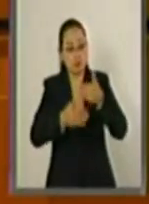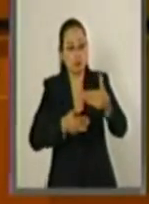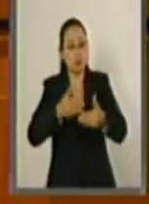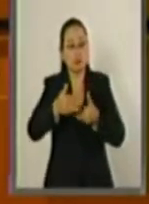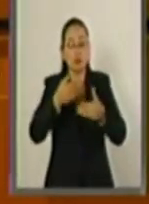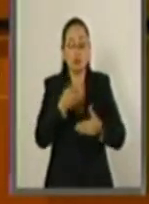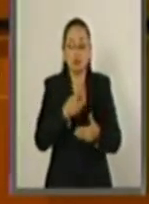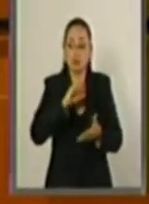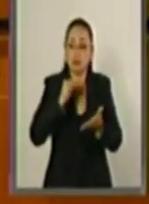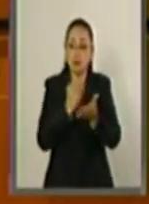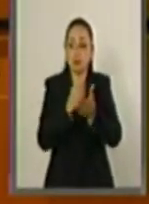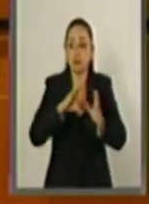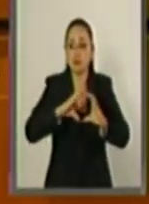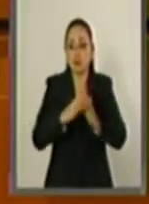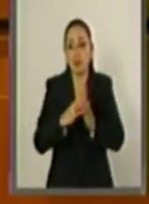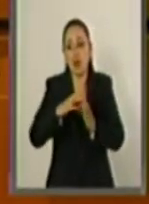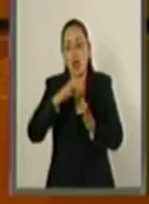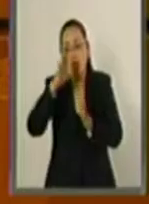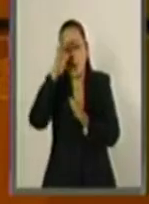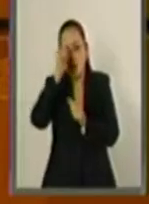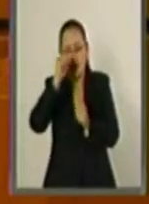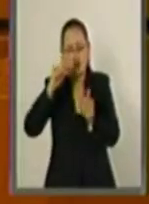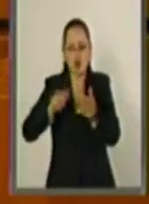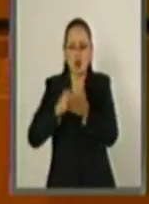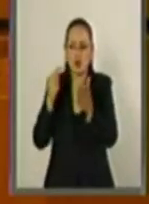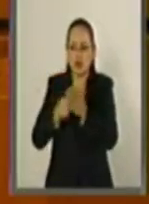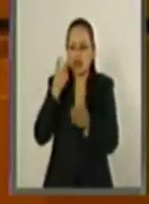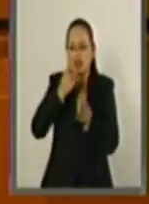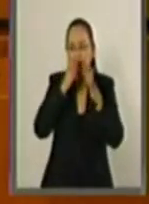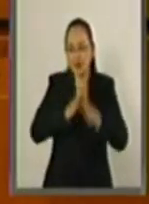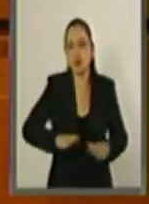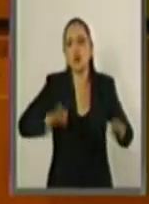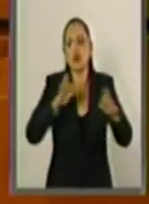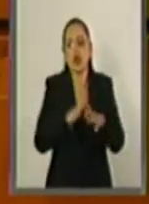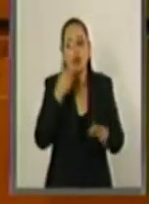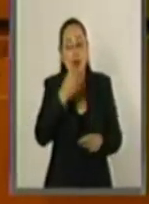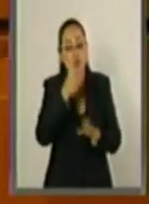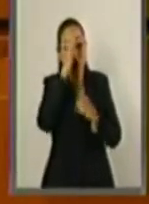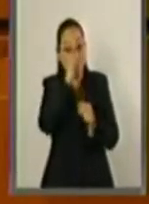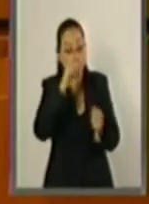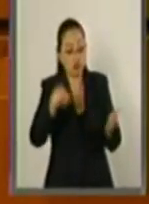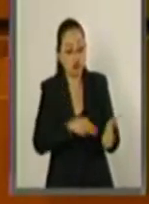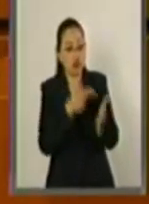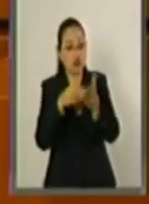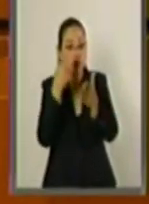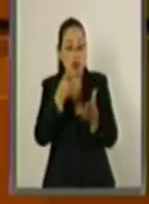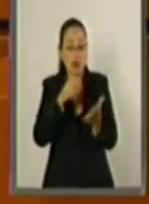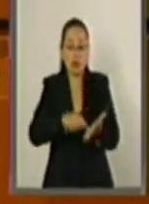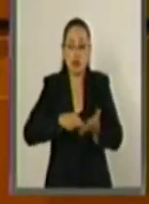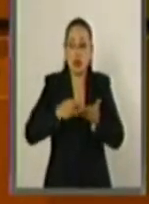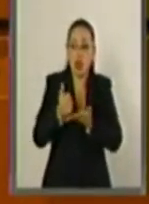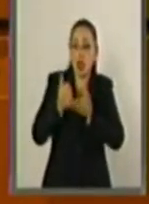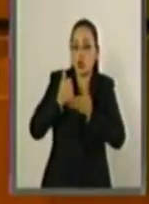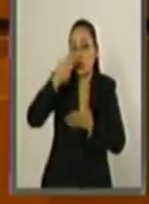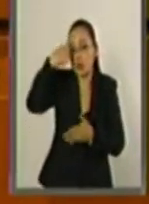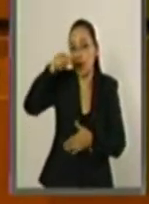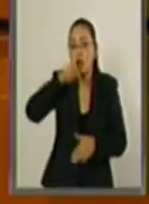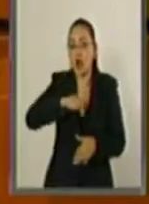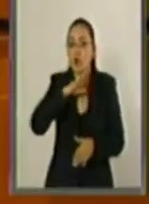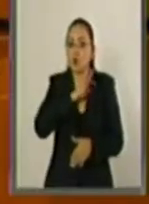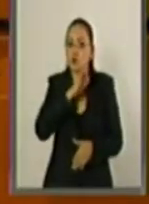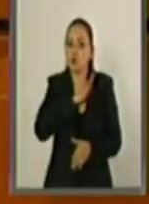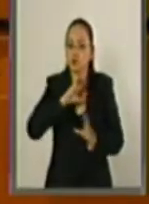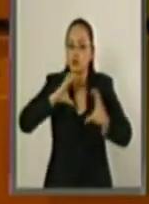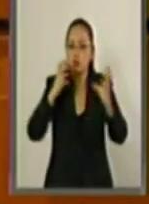establecimiento de acuerdos claros resulta indispensable. Son los acuerdos las herramientas que nos permiten avanzar en un